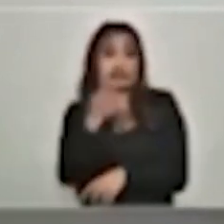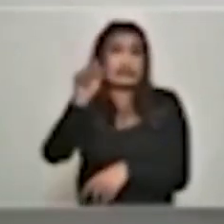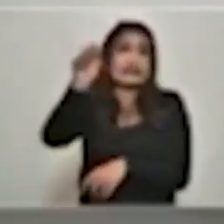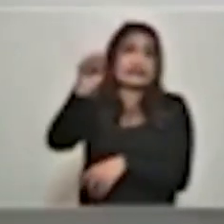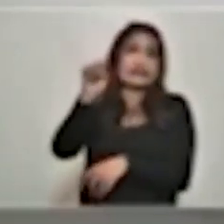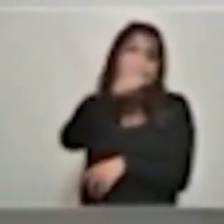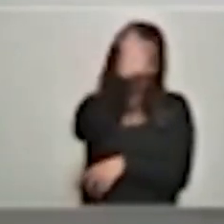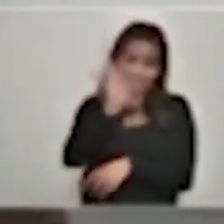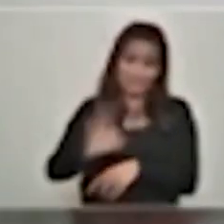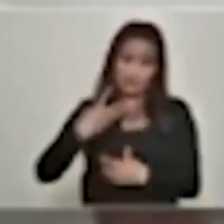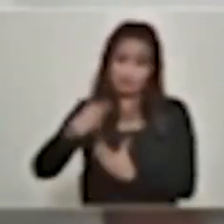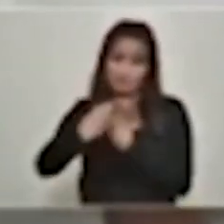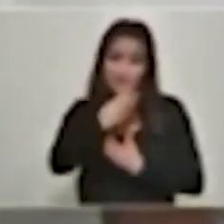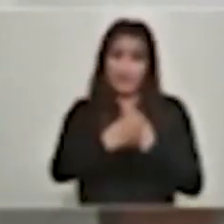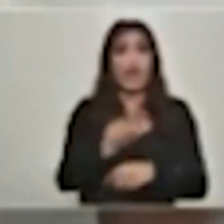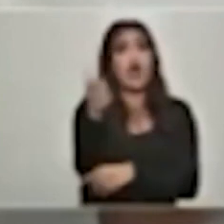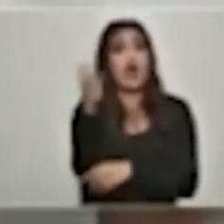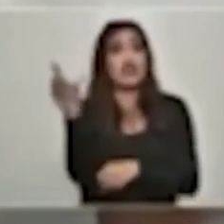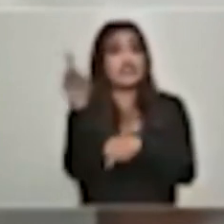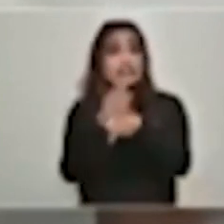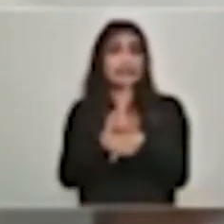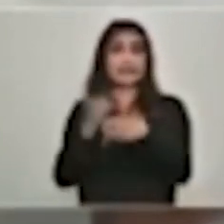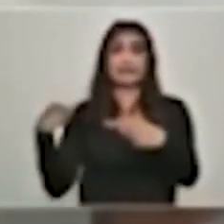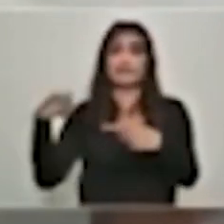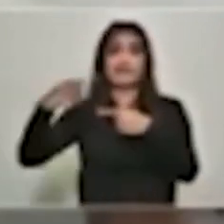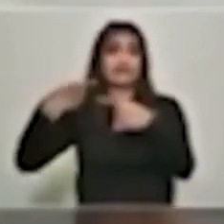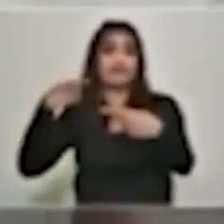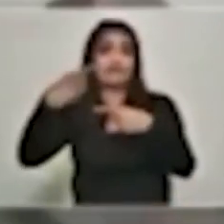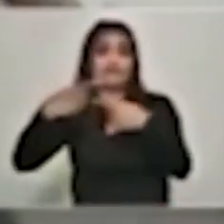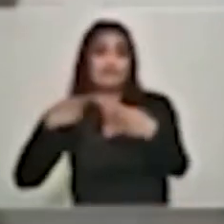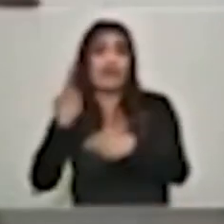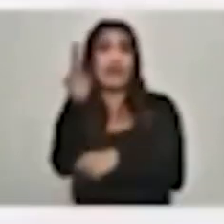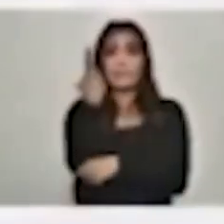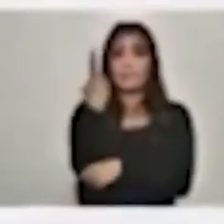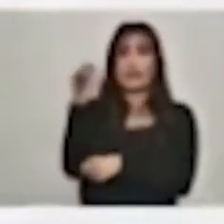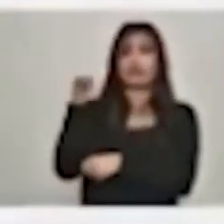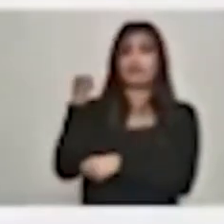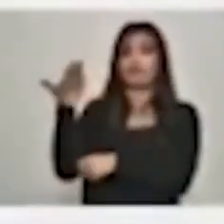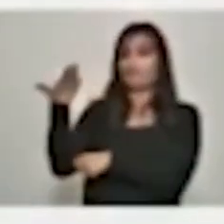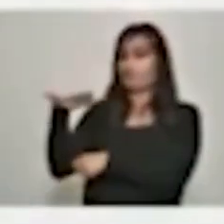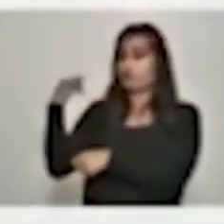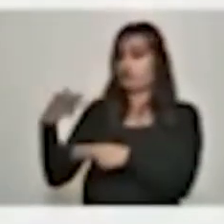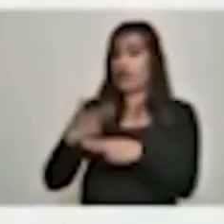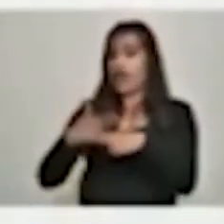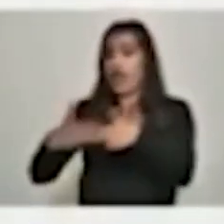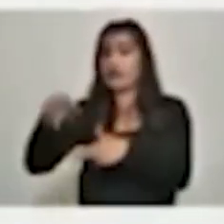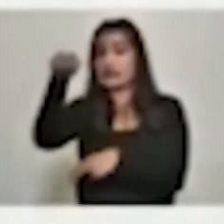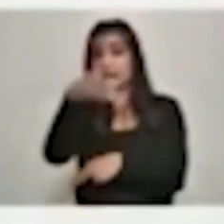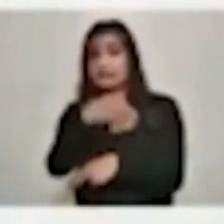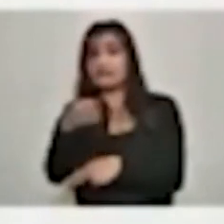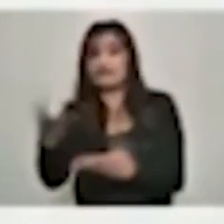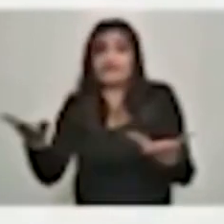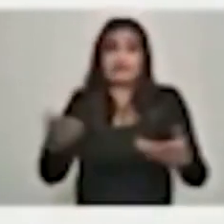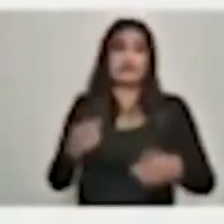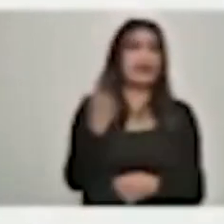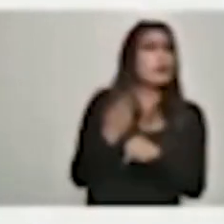De once días a la fecha, gobernador, del primero de agosto. Es lo que estamos haciendo. No hemos sido un gobierno